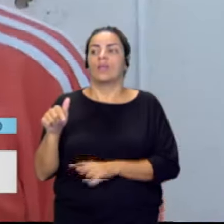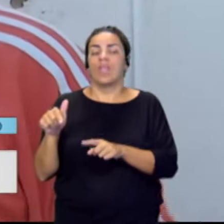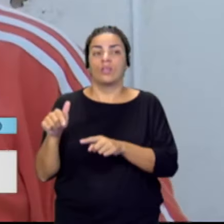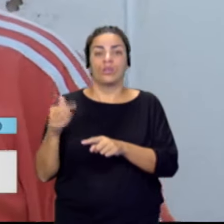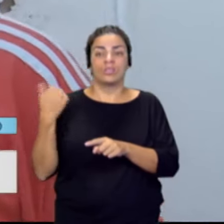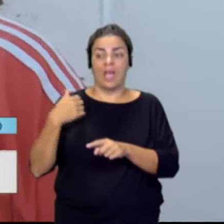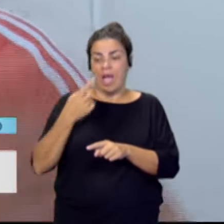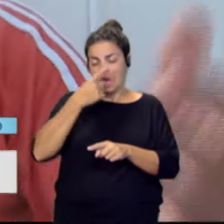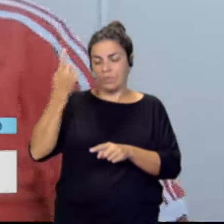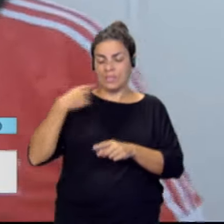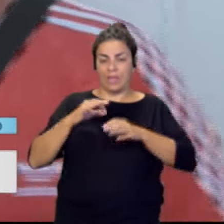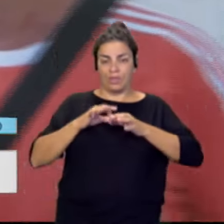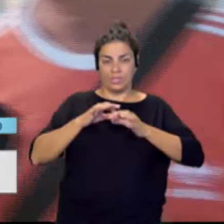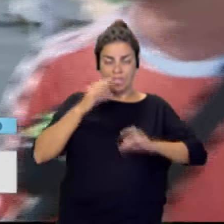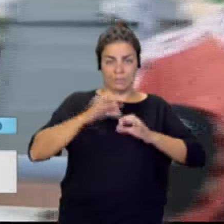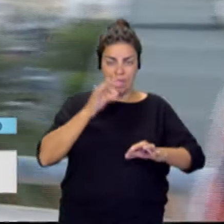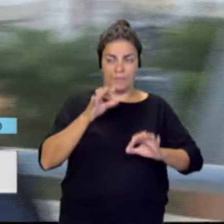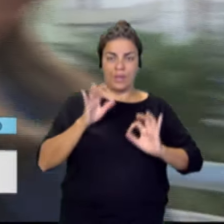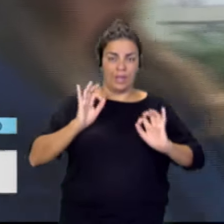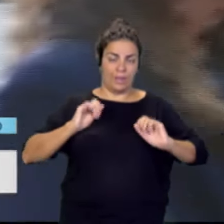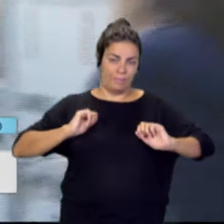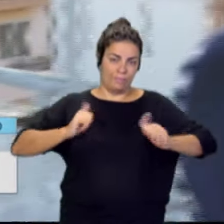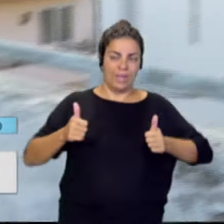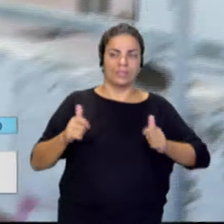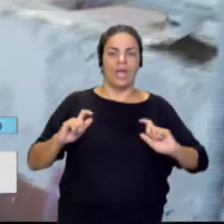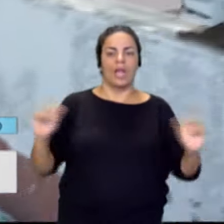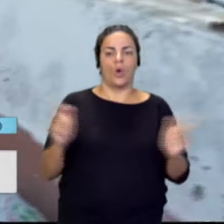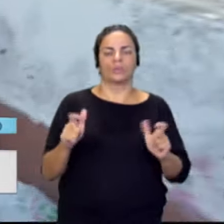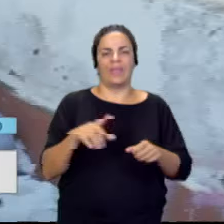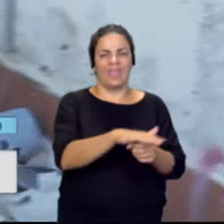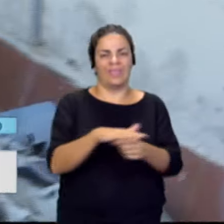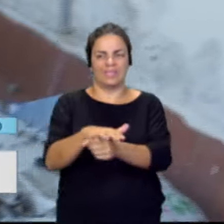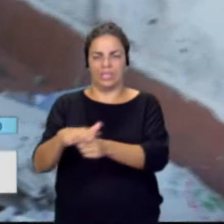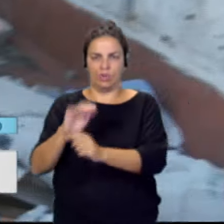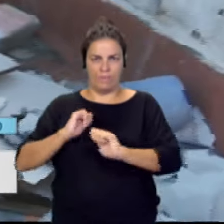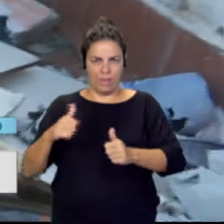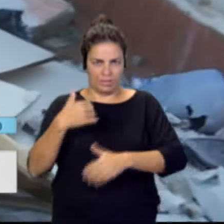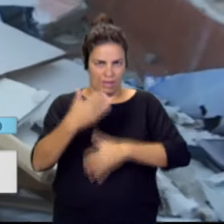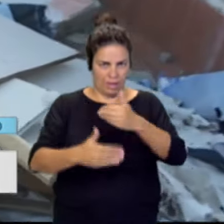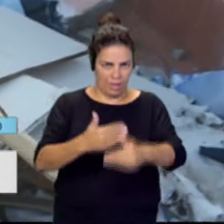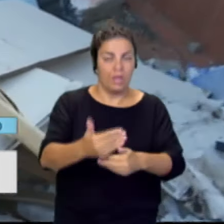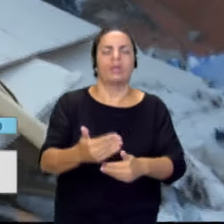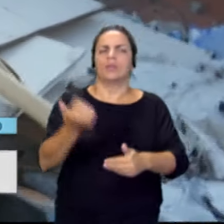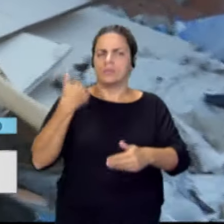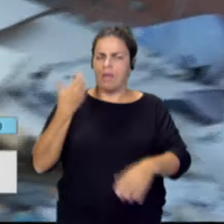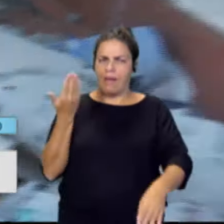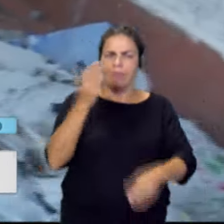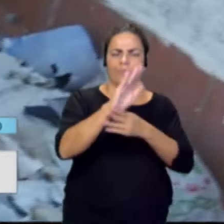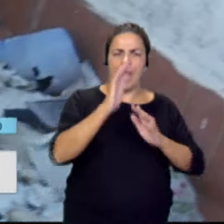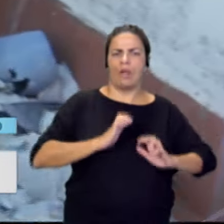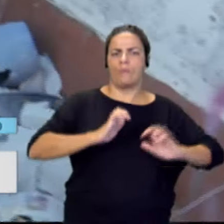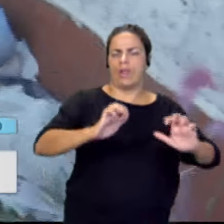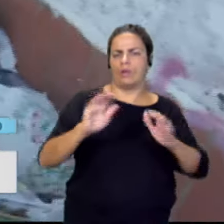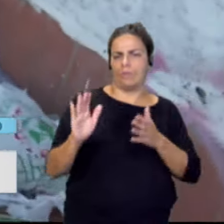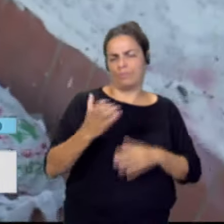mes de septiembre del año pasado que comenzó la nueva andadura de la Junta de Distrito, se ha llevado a los plenos municipales.